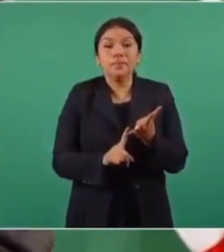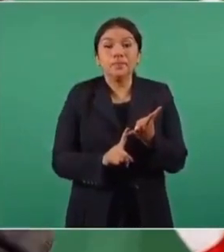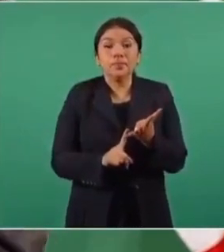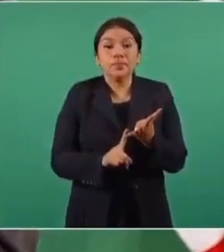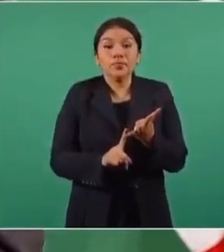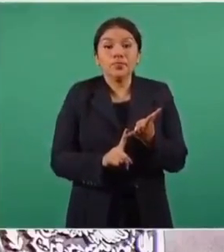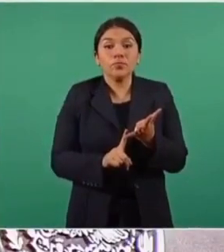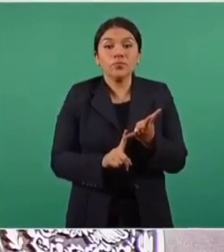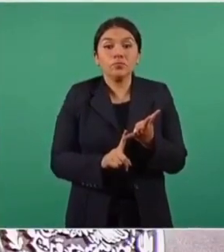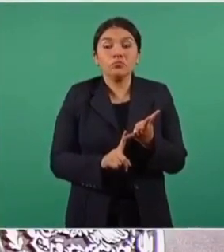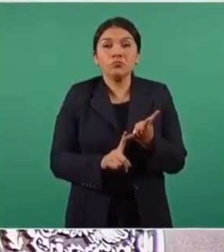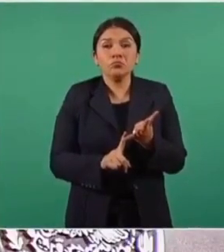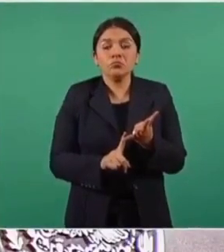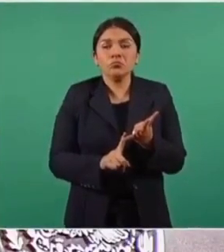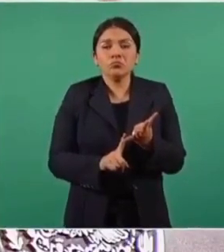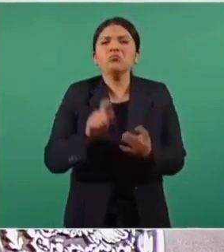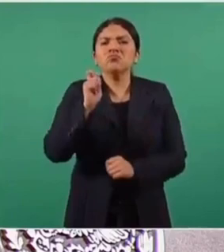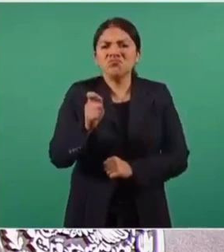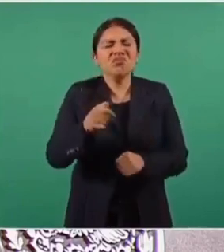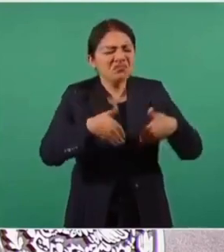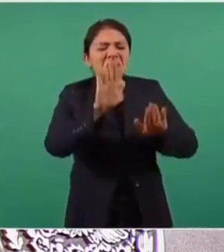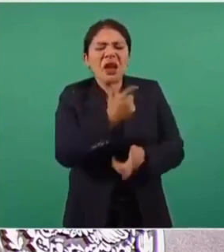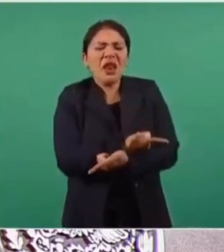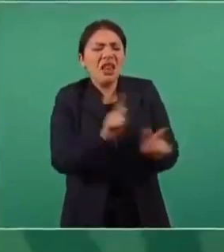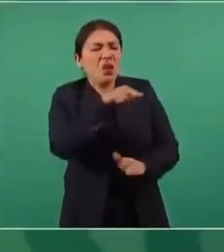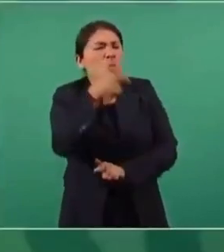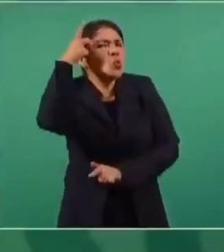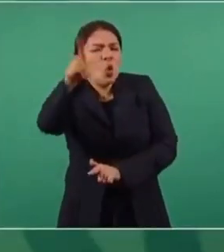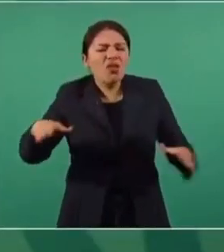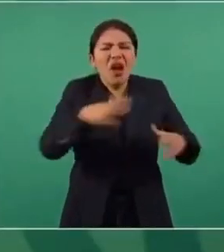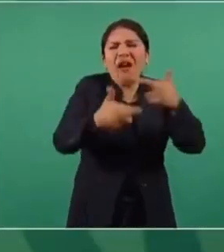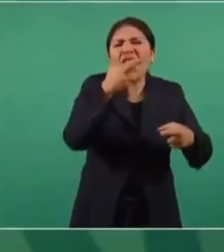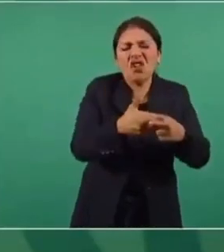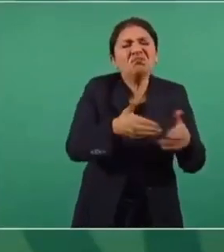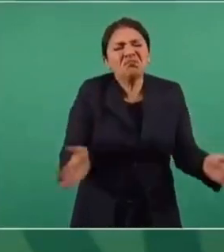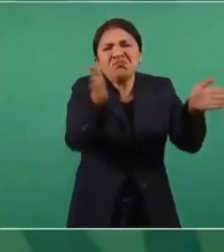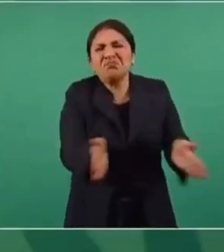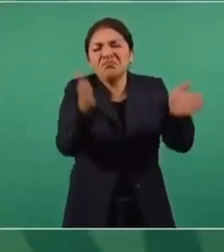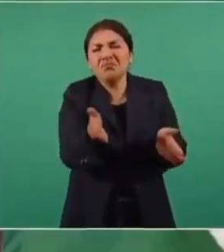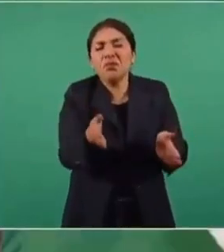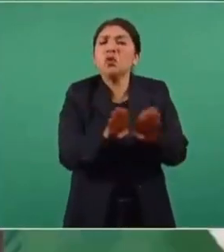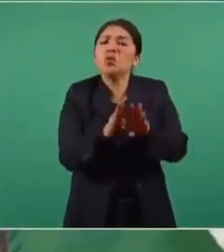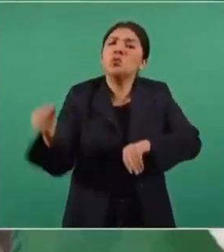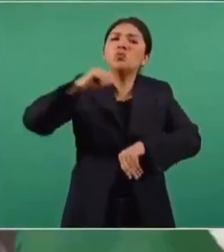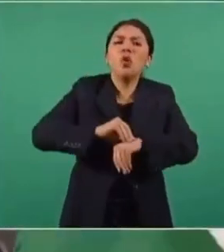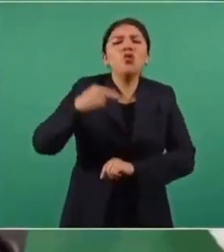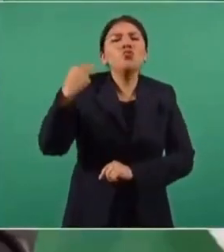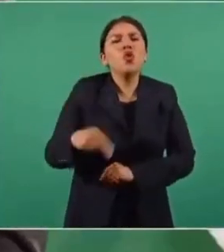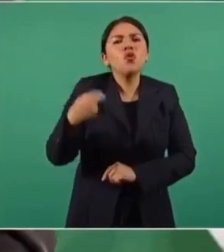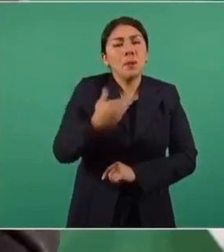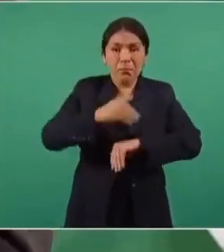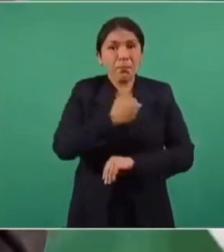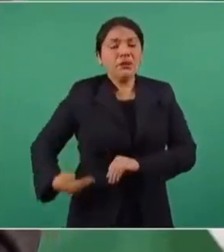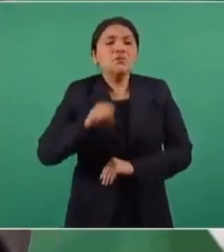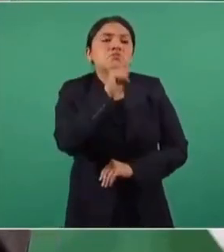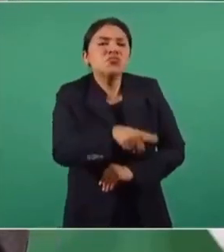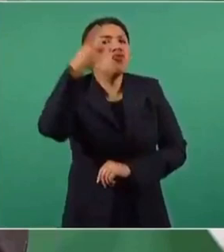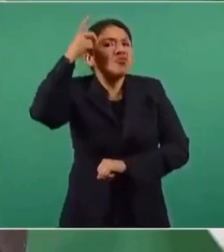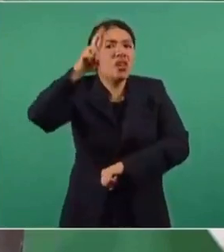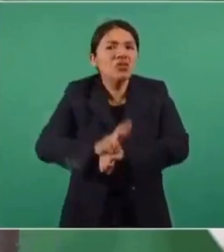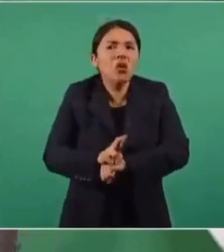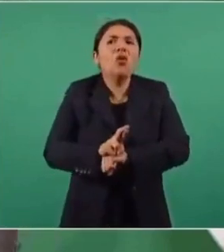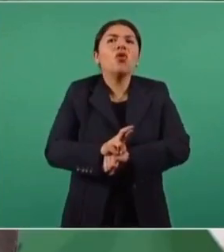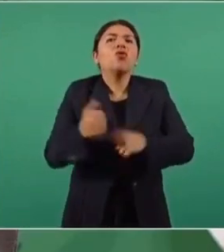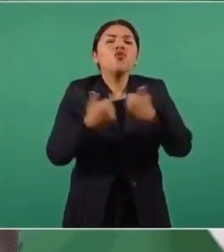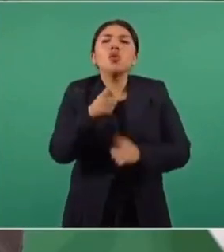permitían dominar en regiones y elegir, más bien nombrar a presidentes municipales, a directores